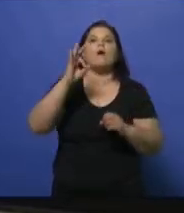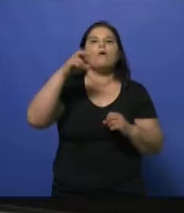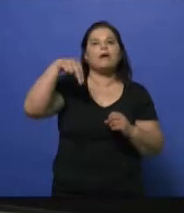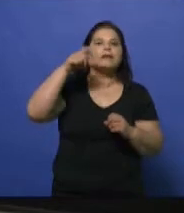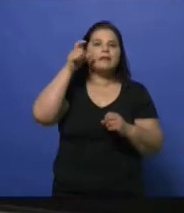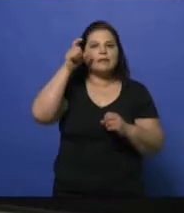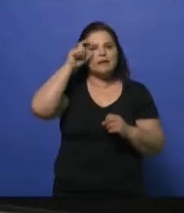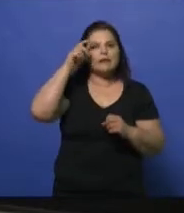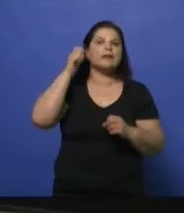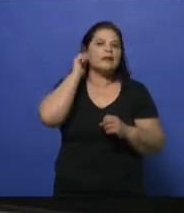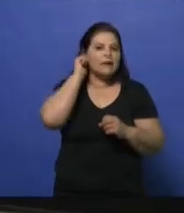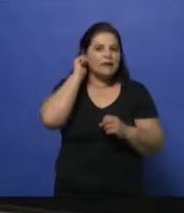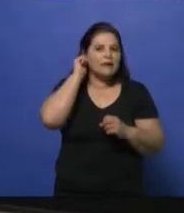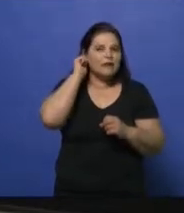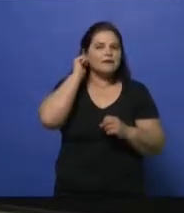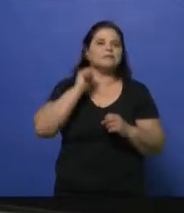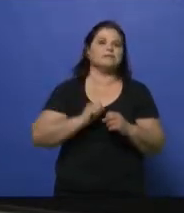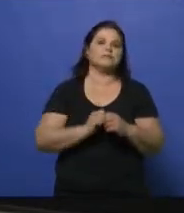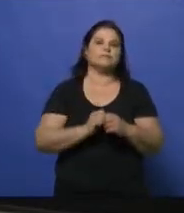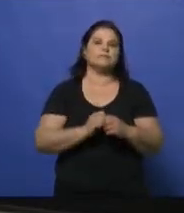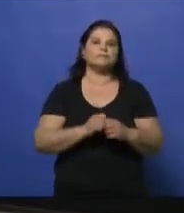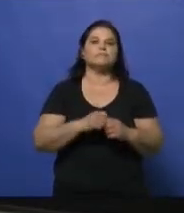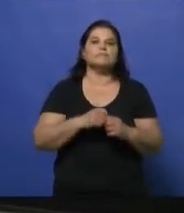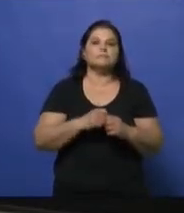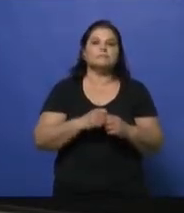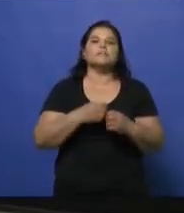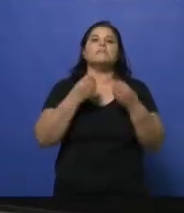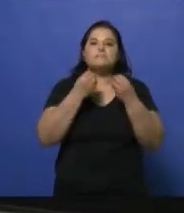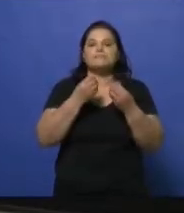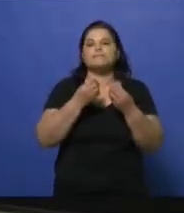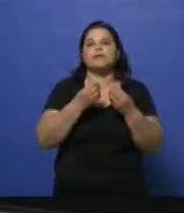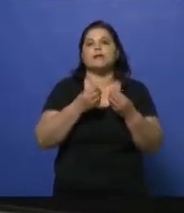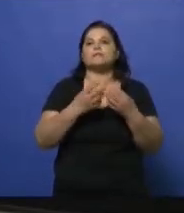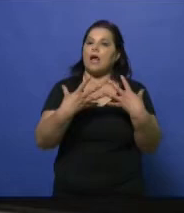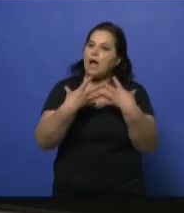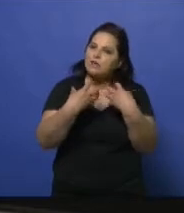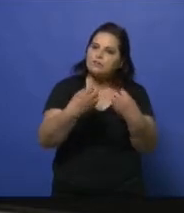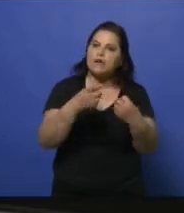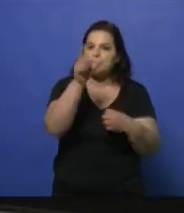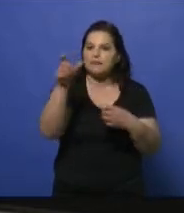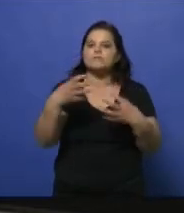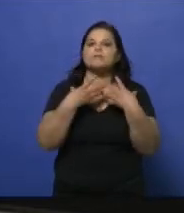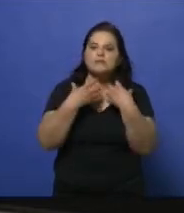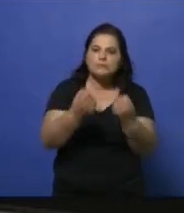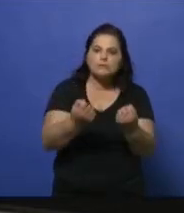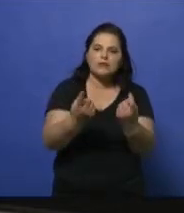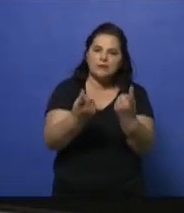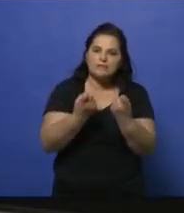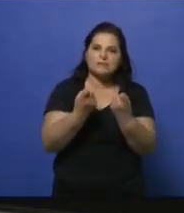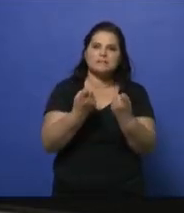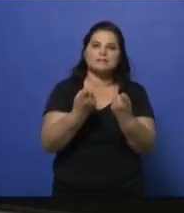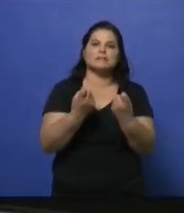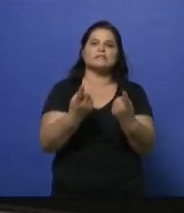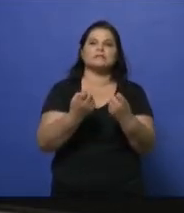generar donaciones y poder llevárselas a aquellos que necesitan todavía de la ayuda. Pero, bueno, al menos ya están en su casa, tienen energía